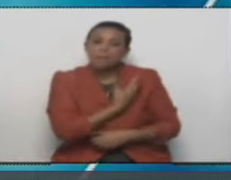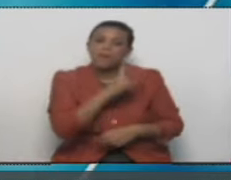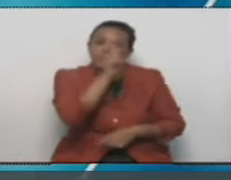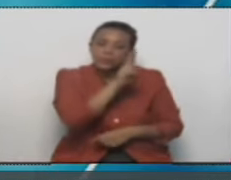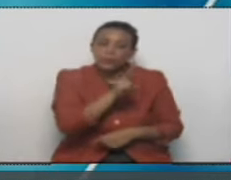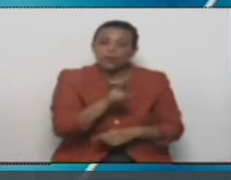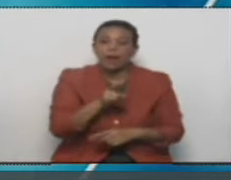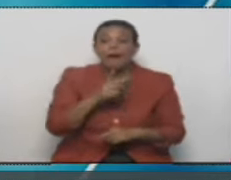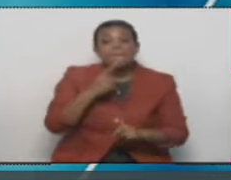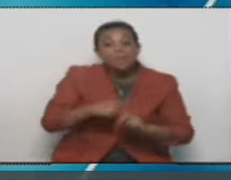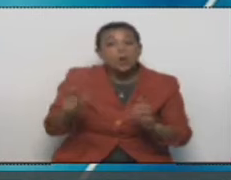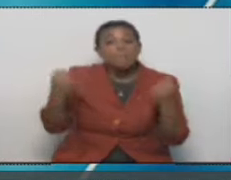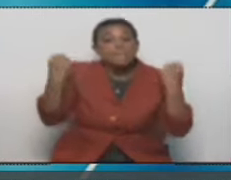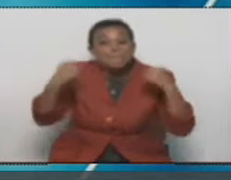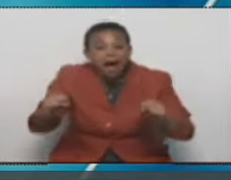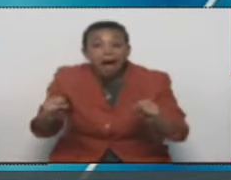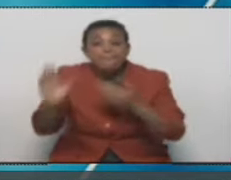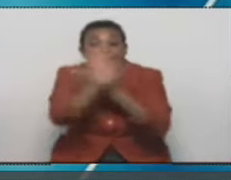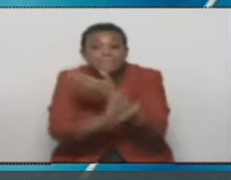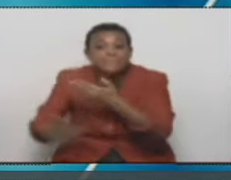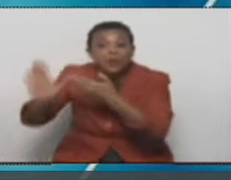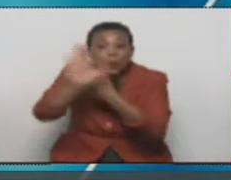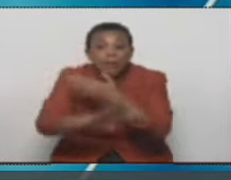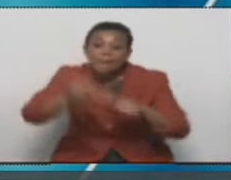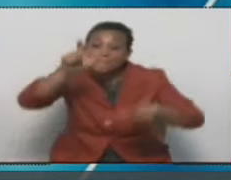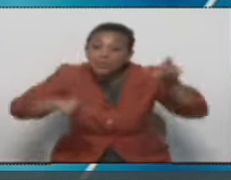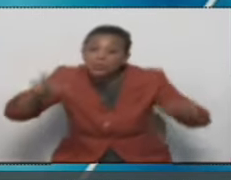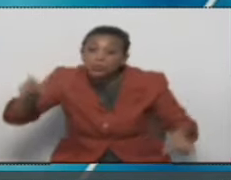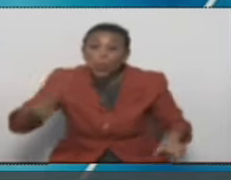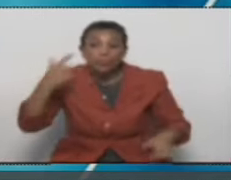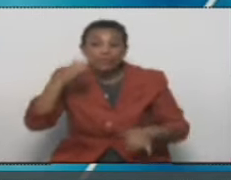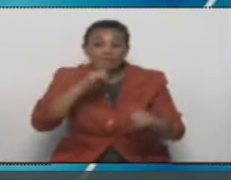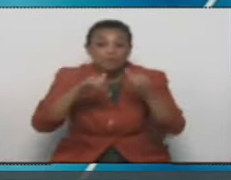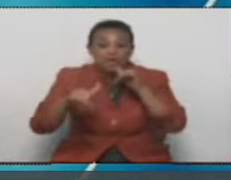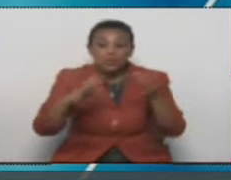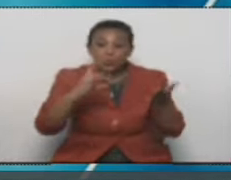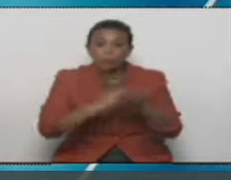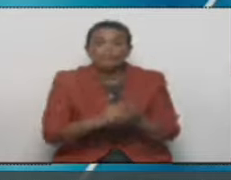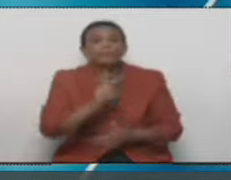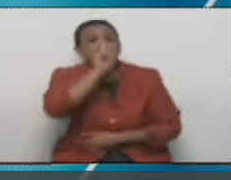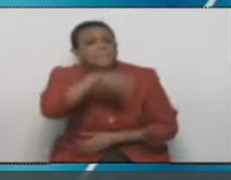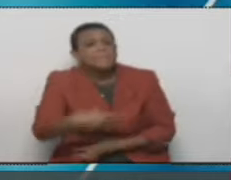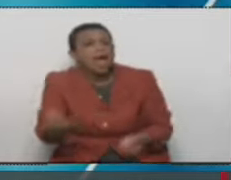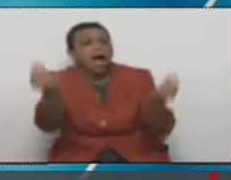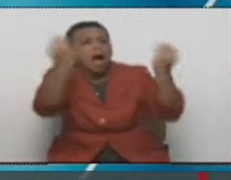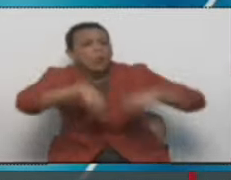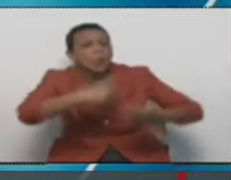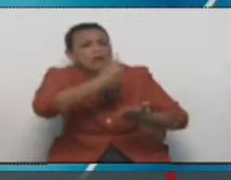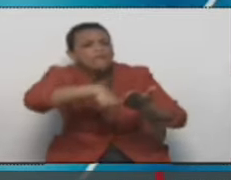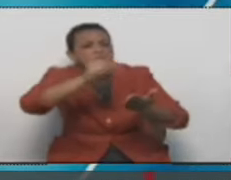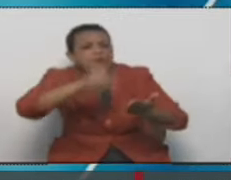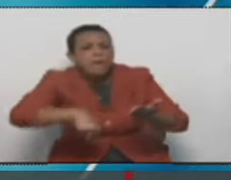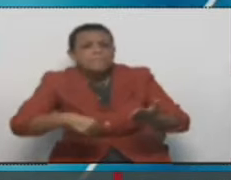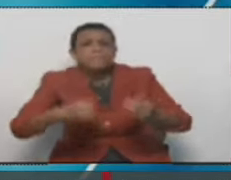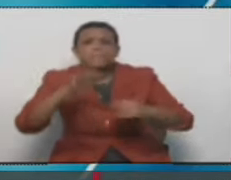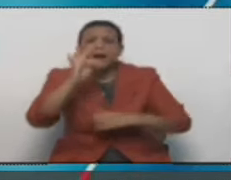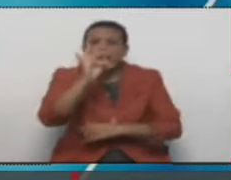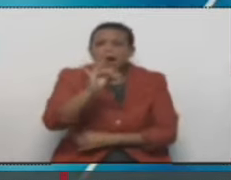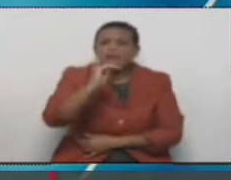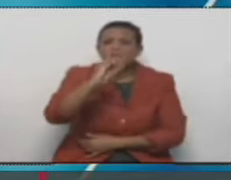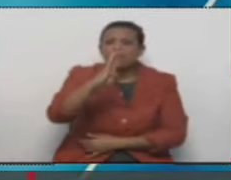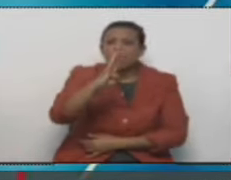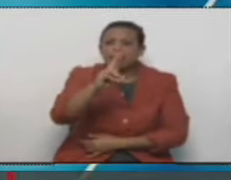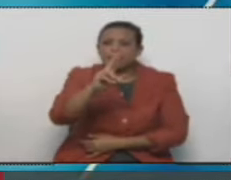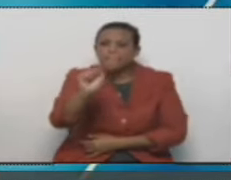mejor para proteger a nuestro país. También se firmó un acuerdo importante y todo el tema de la fibra óptica. ¿Qué más podemos